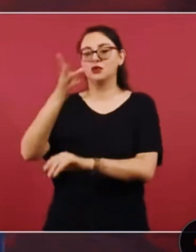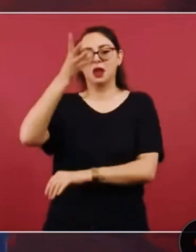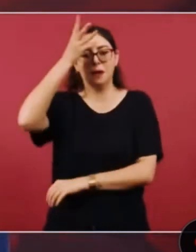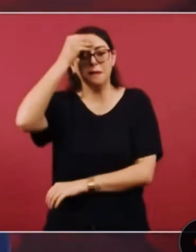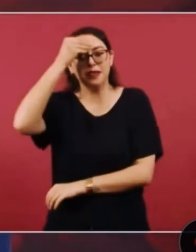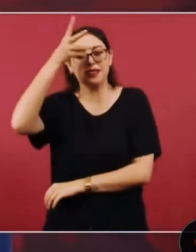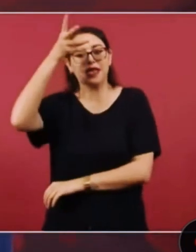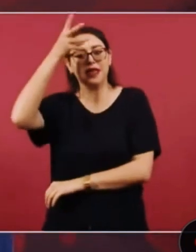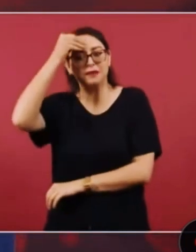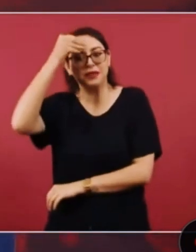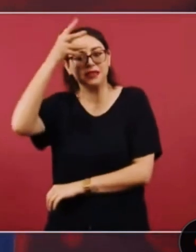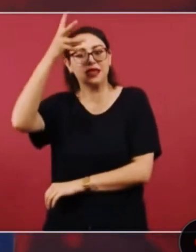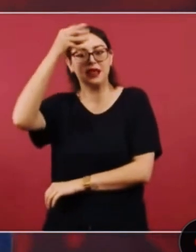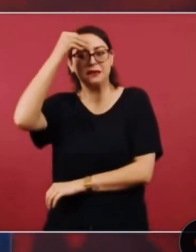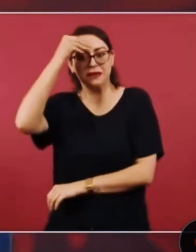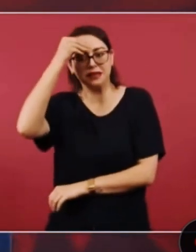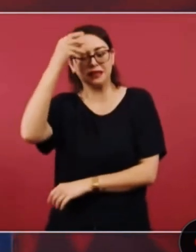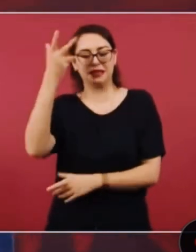escuchando a los demás